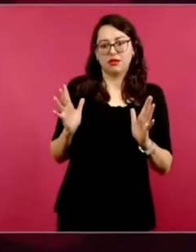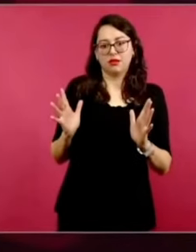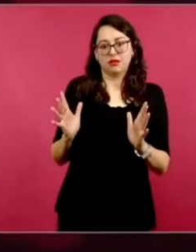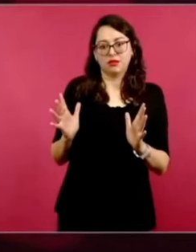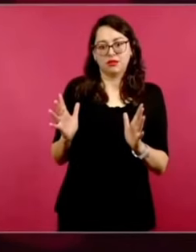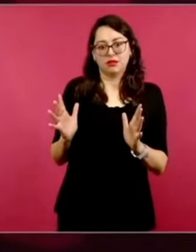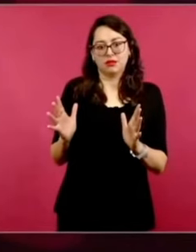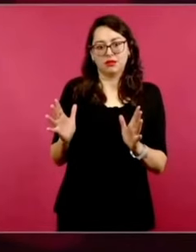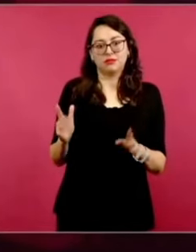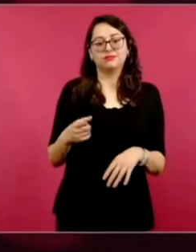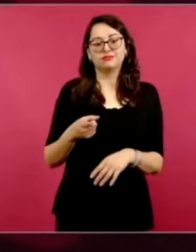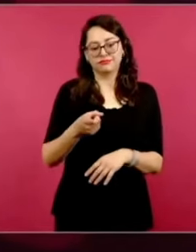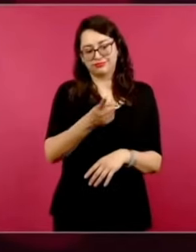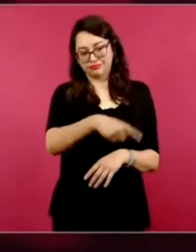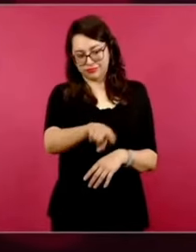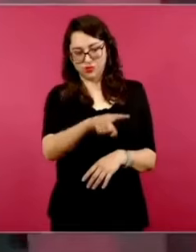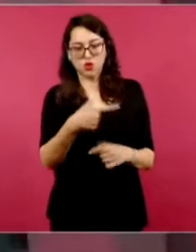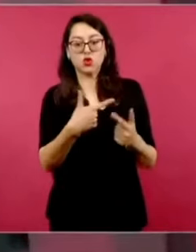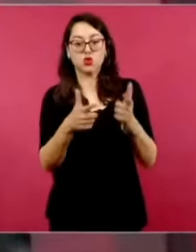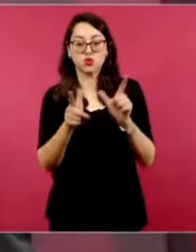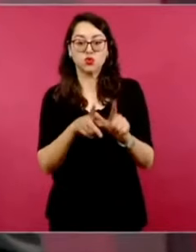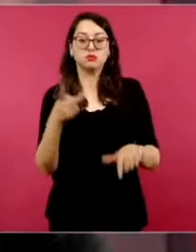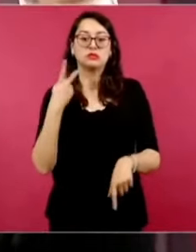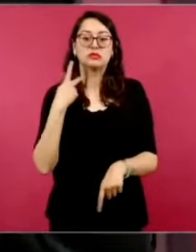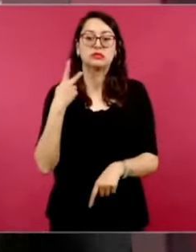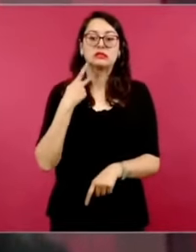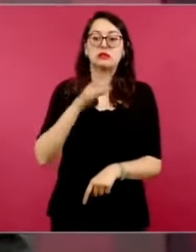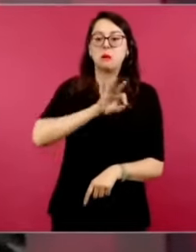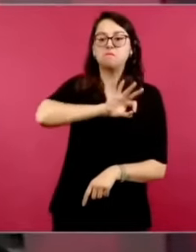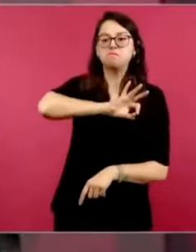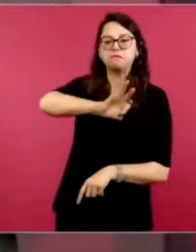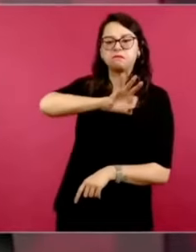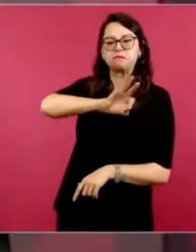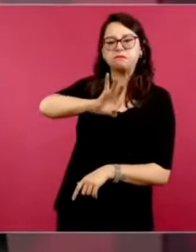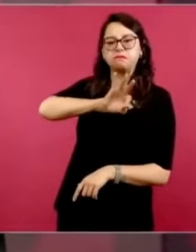se metió un partido